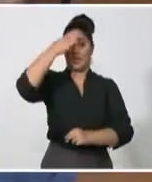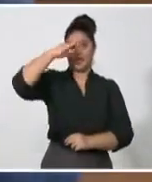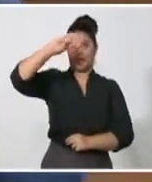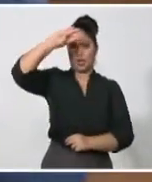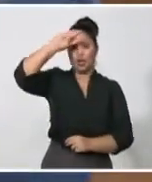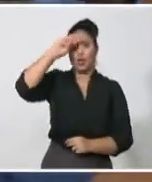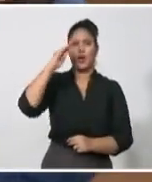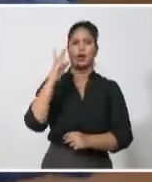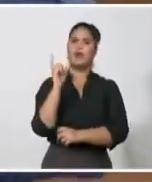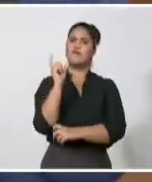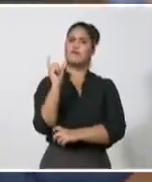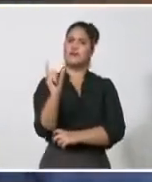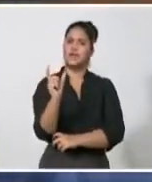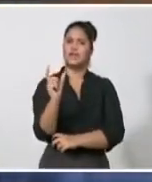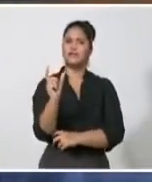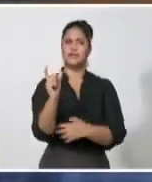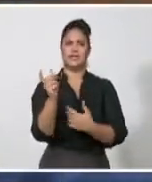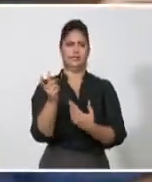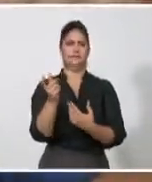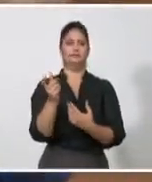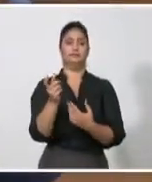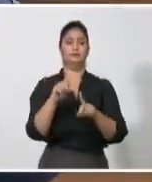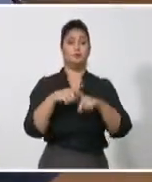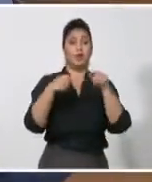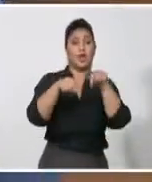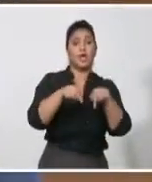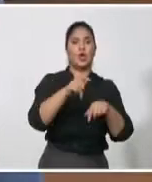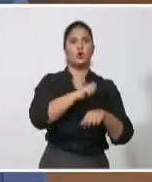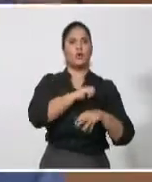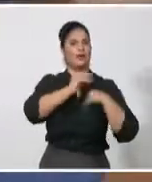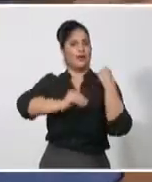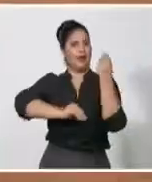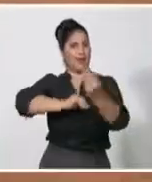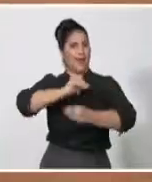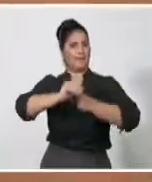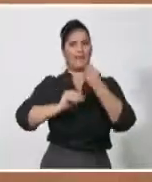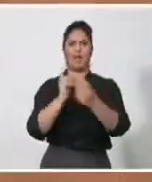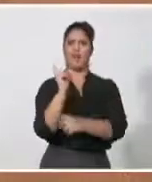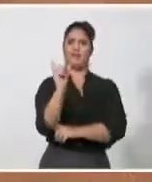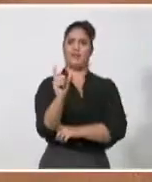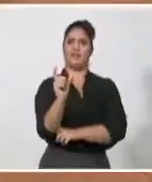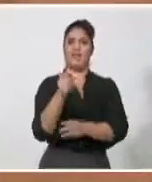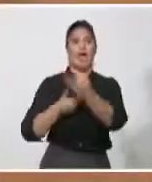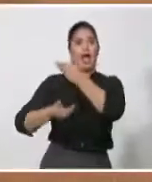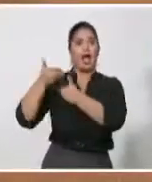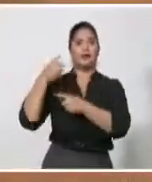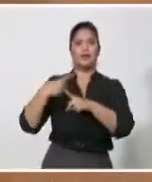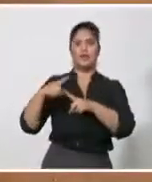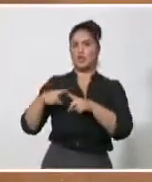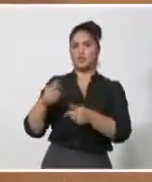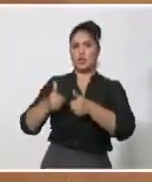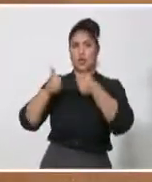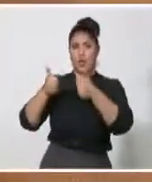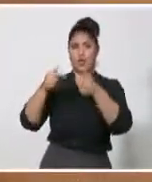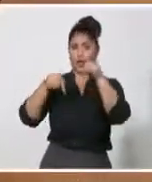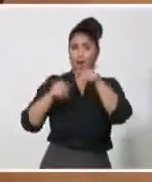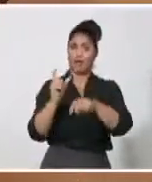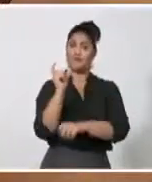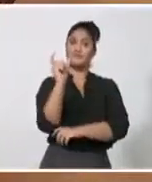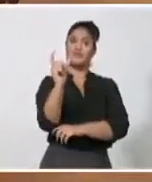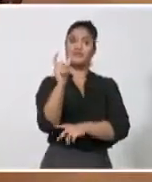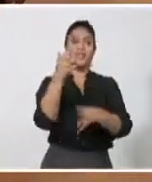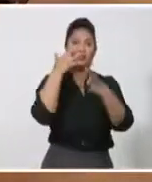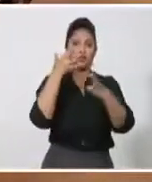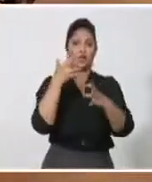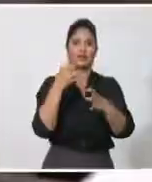Cuba. Para tratar de darle un significado diferente. Están tratando de resemantizar nuestro símbolo. Hay una guerra simbólica muy fuerte y